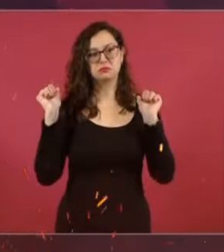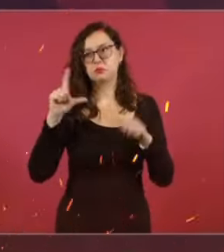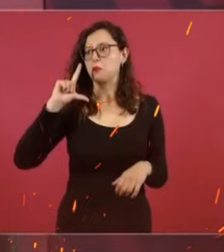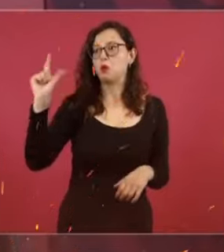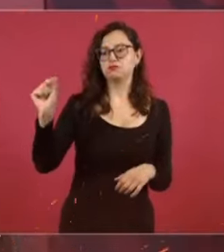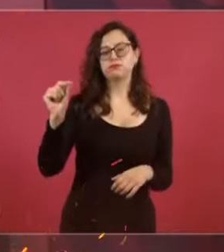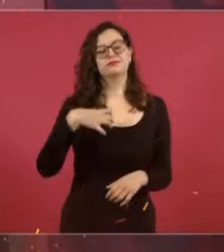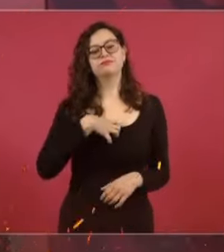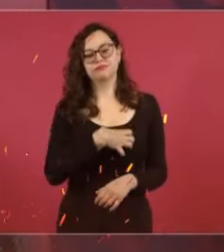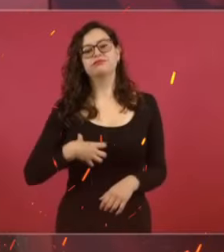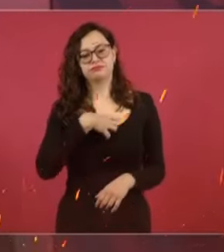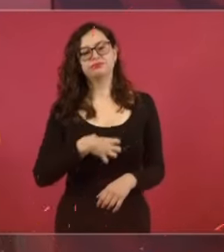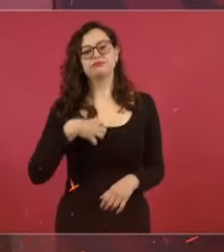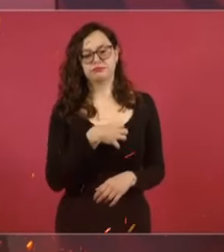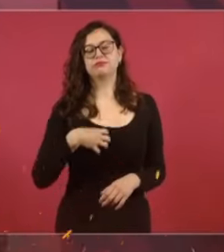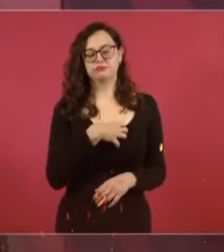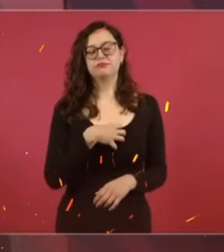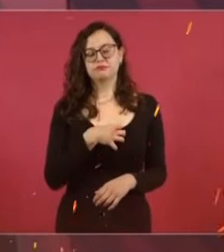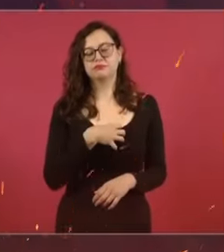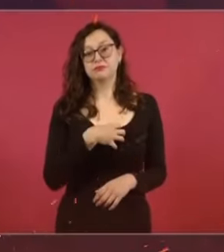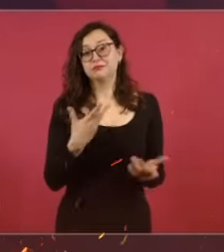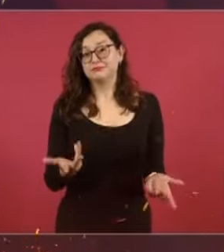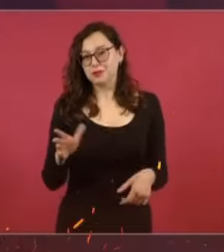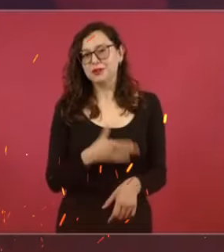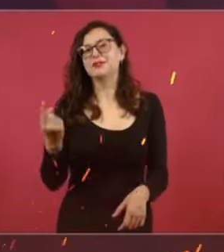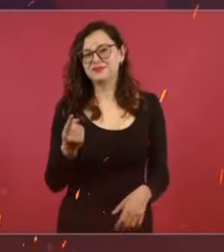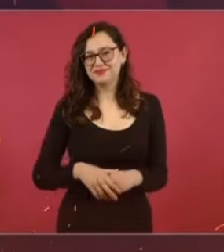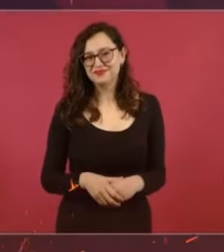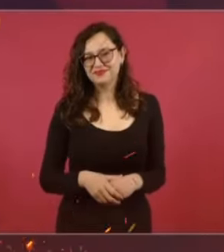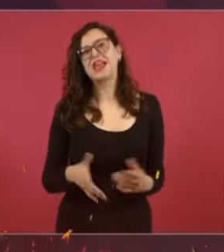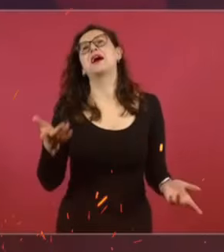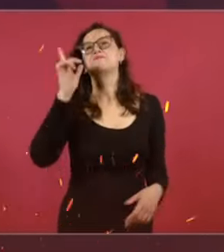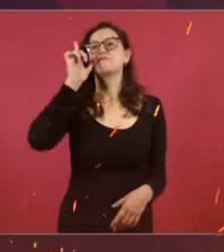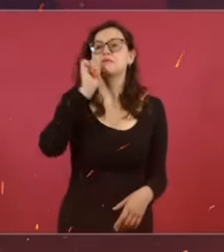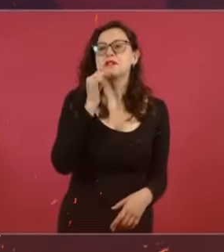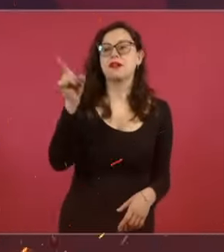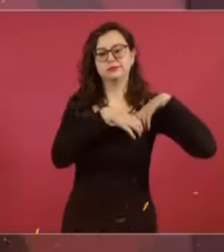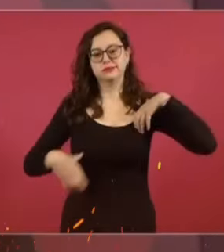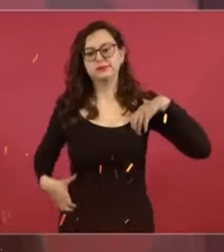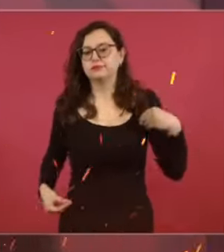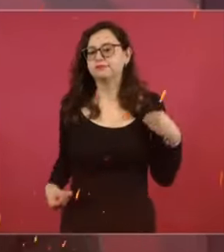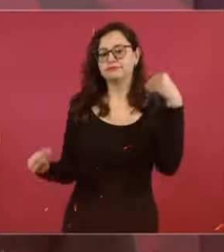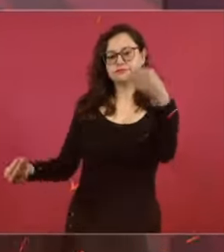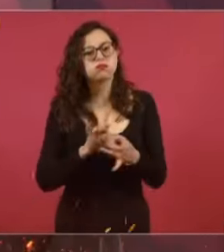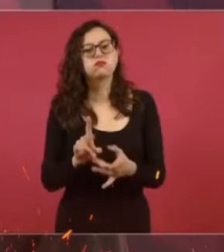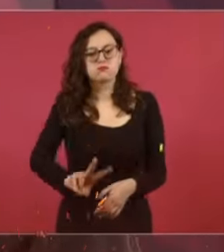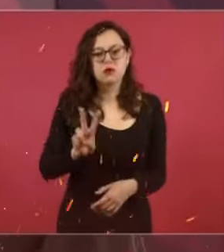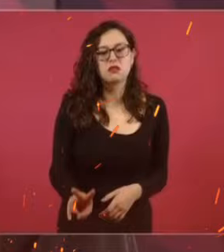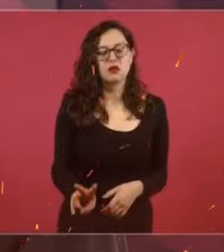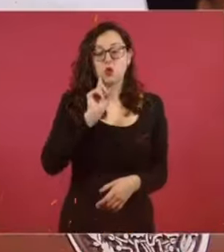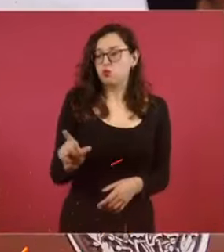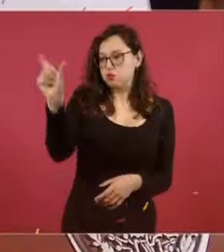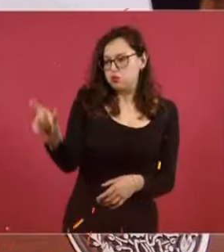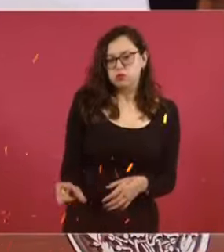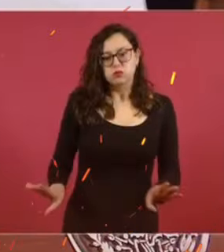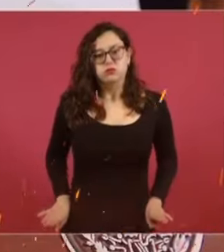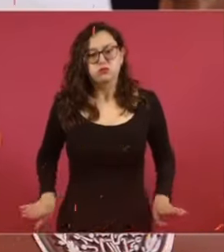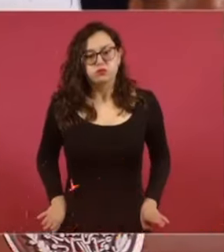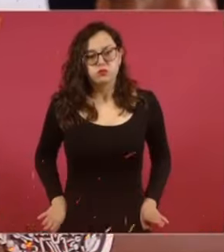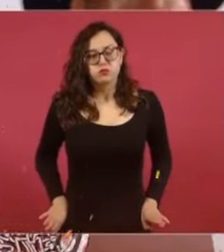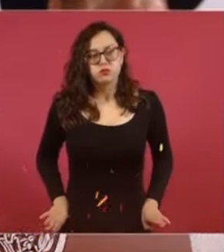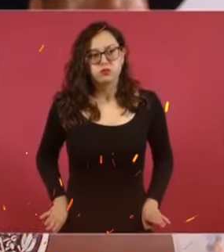porque voy a entregar mañana a la banda presidencial a una mujer excepcional, a una humanista, a una mujer llena